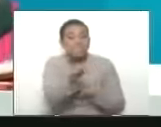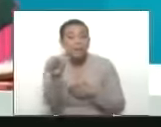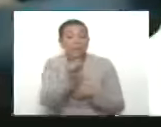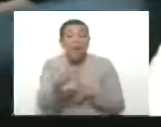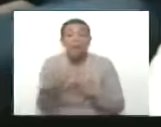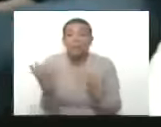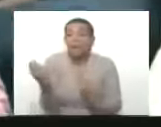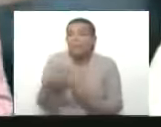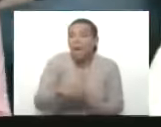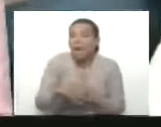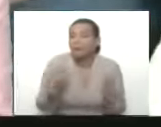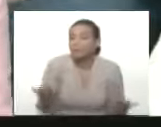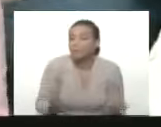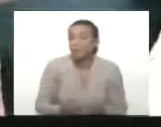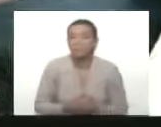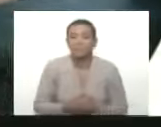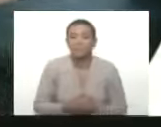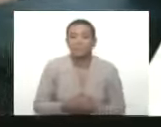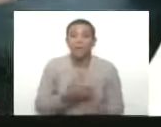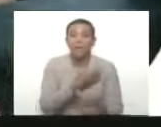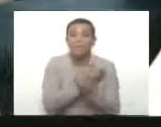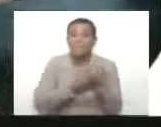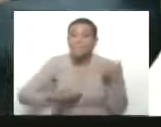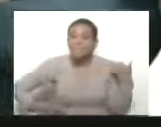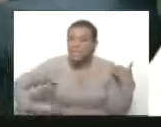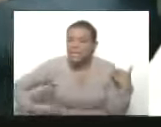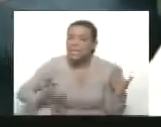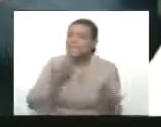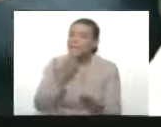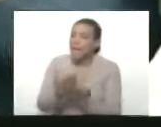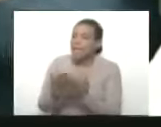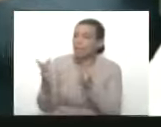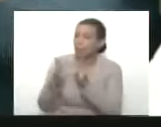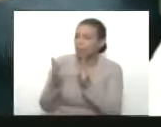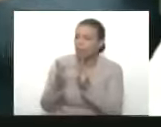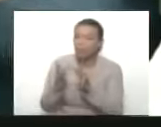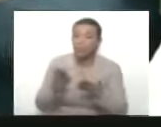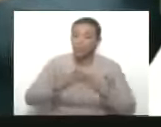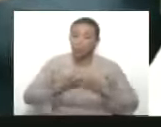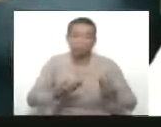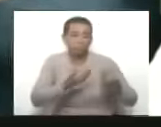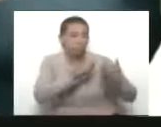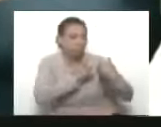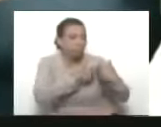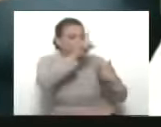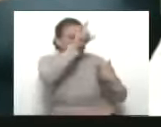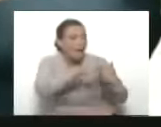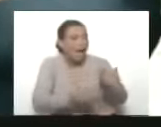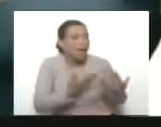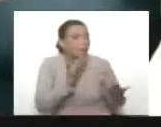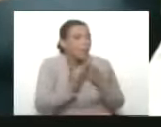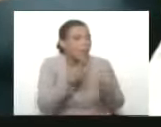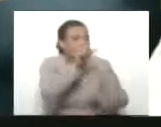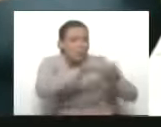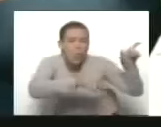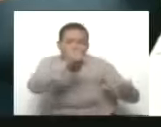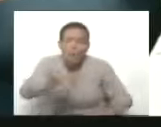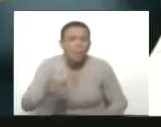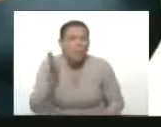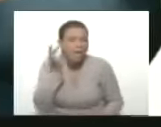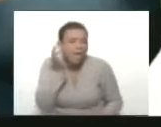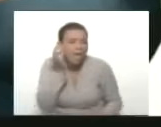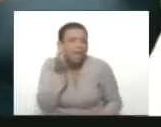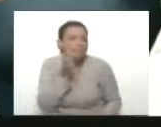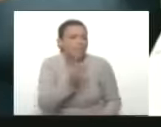por favor gracias presidente bueno esta es una misión que de corazón las mujeres del país se lo agradecen porque